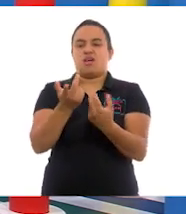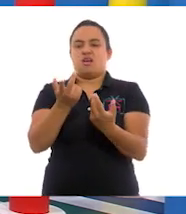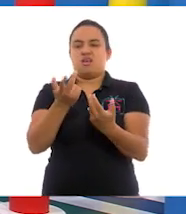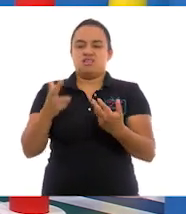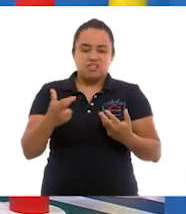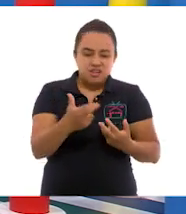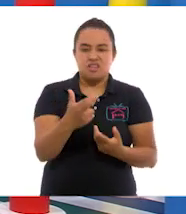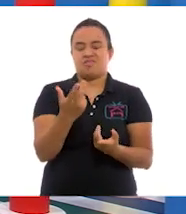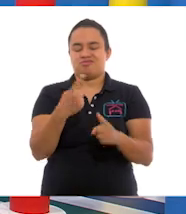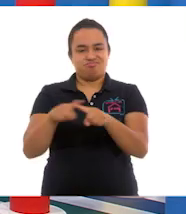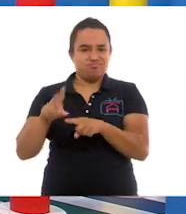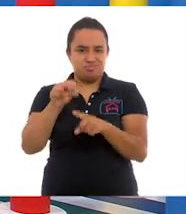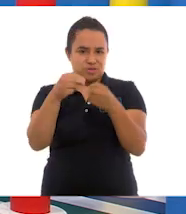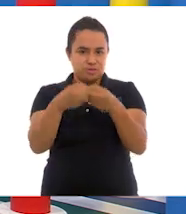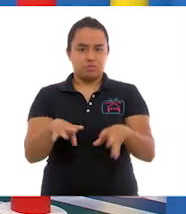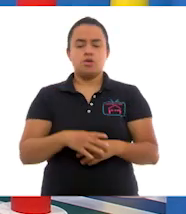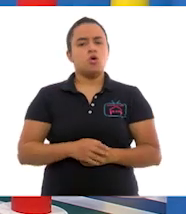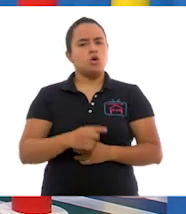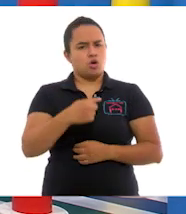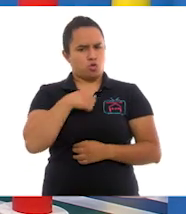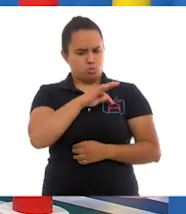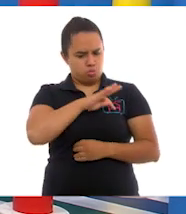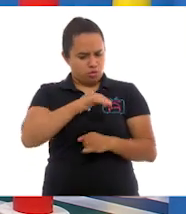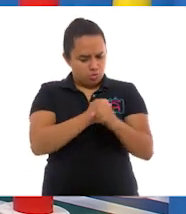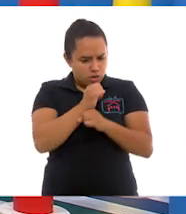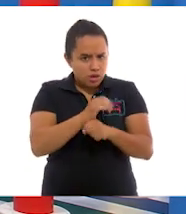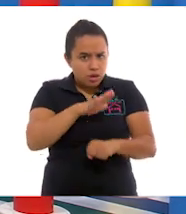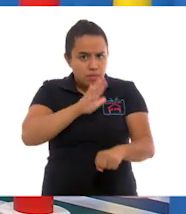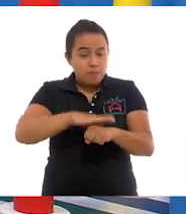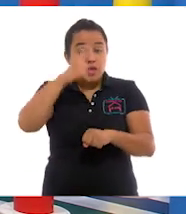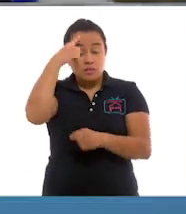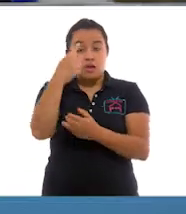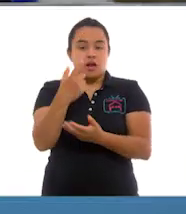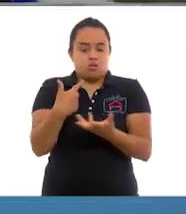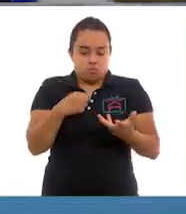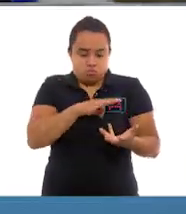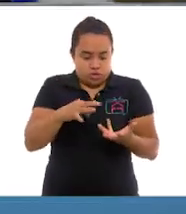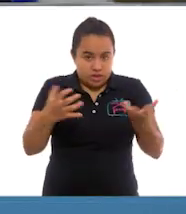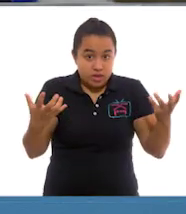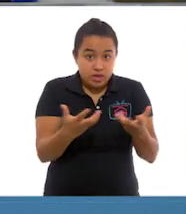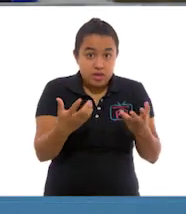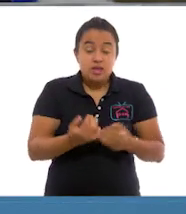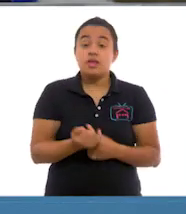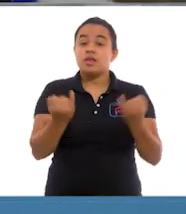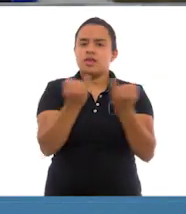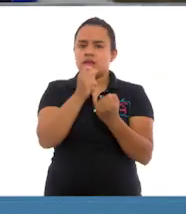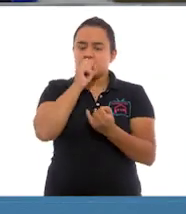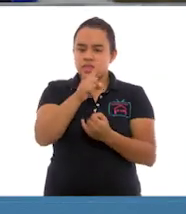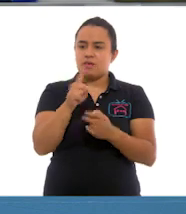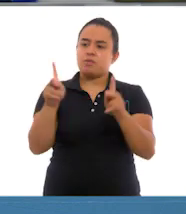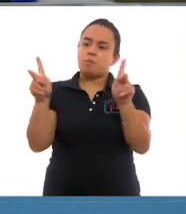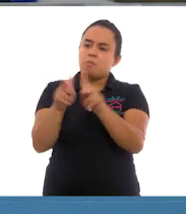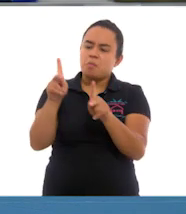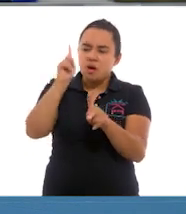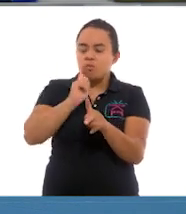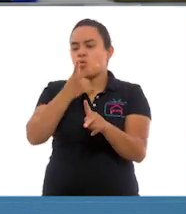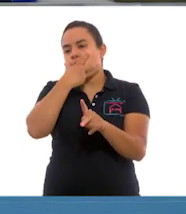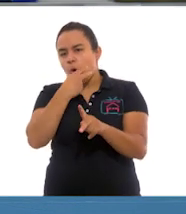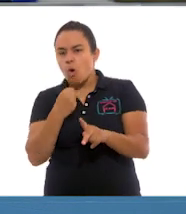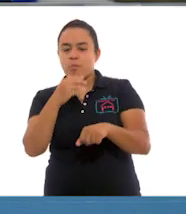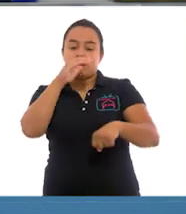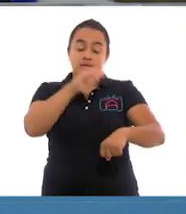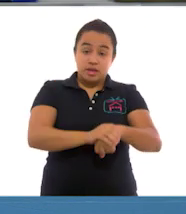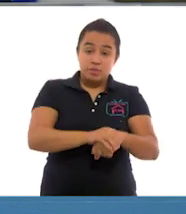se me ocurre que puedo investigar más acciones para proponer en práctica y además compartirlas con mis primas, primos,